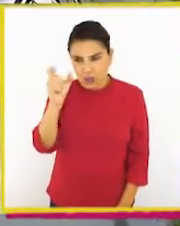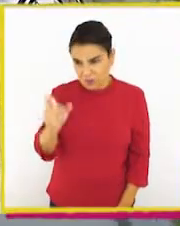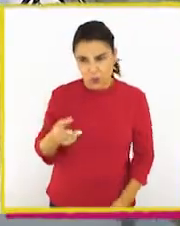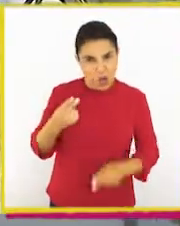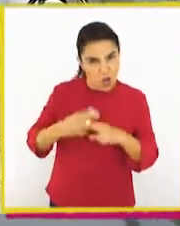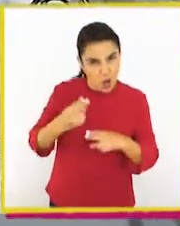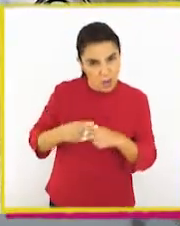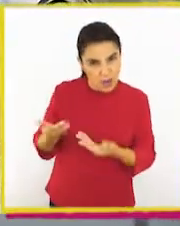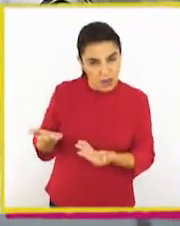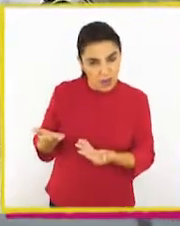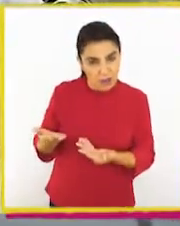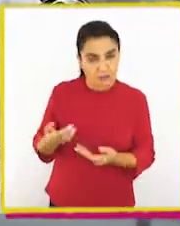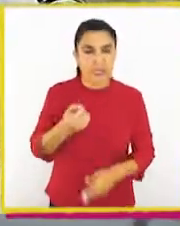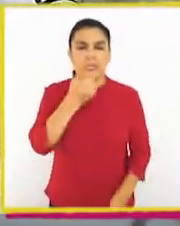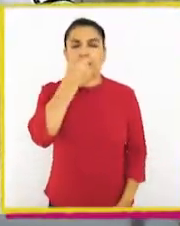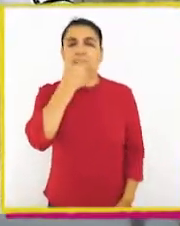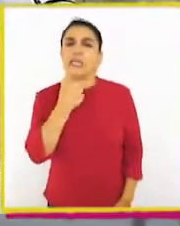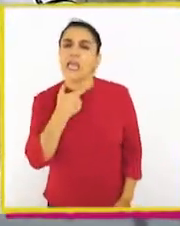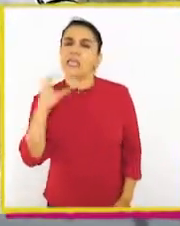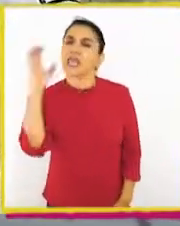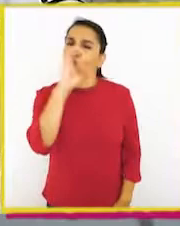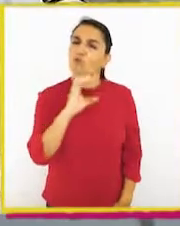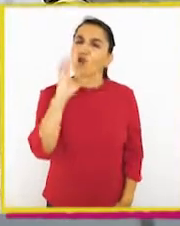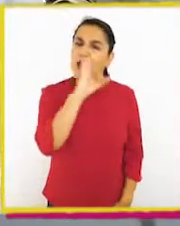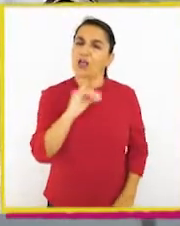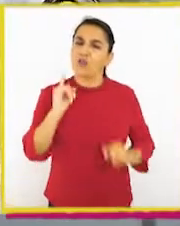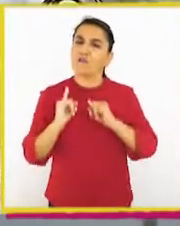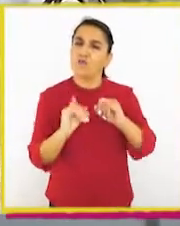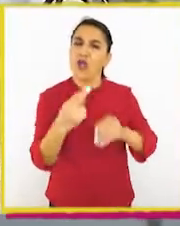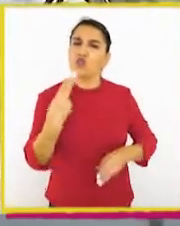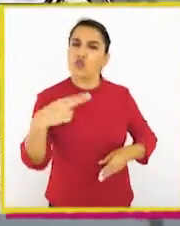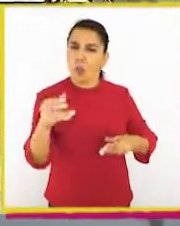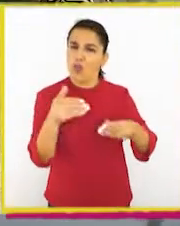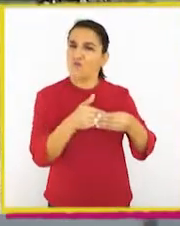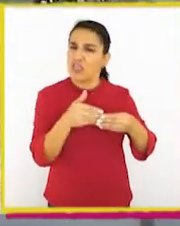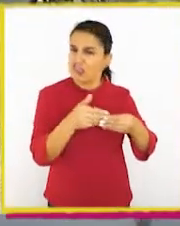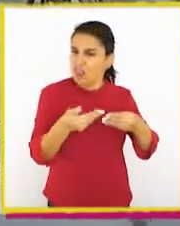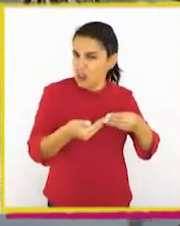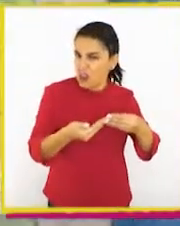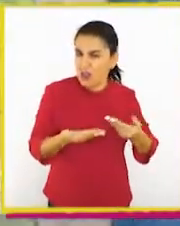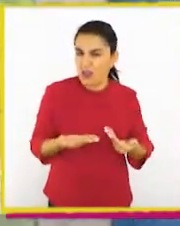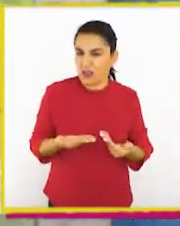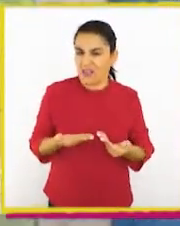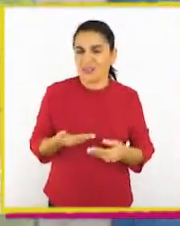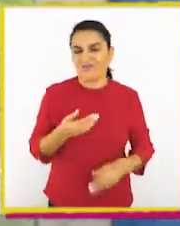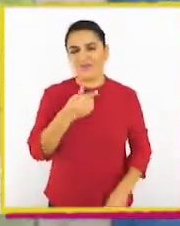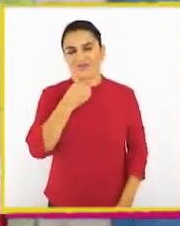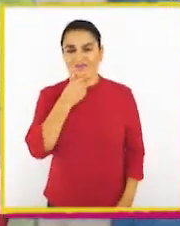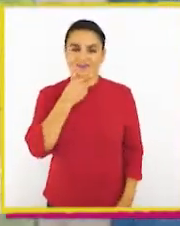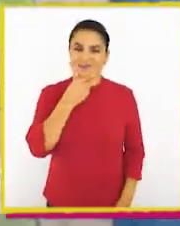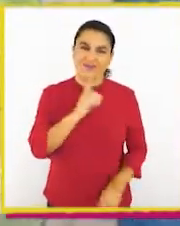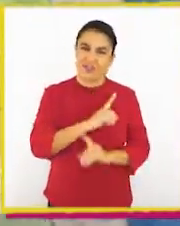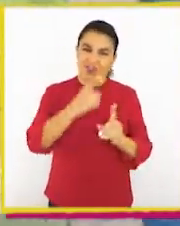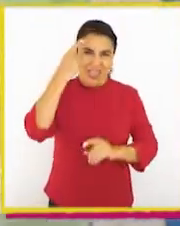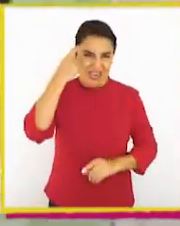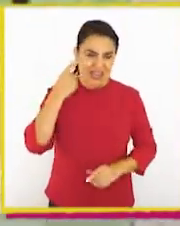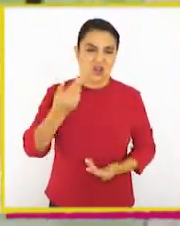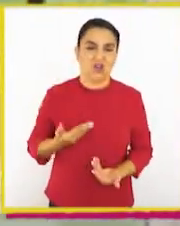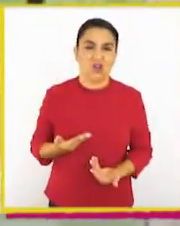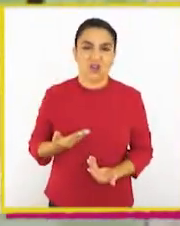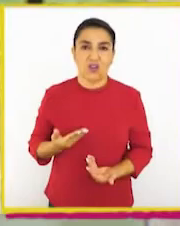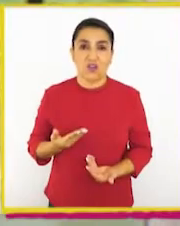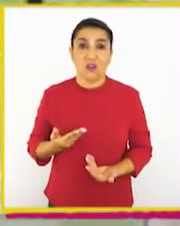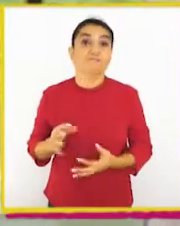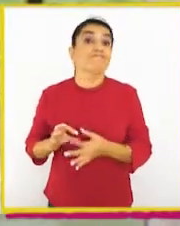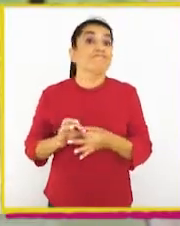¡No! ¿Chester habrá buscado información sobre el dueño de la billetera? ¡No! Yo tampoco creo.